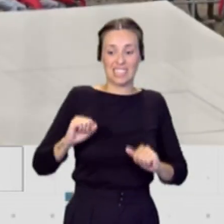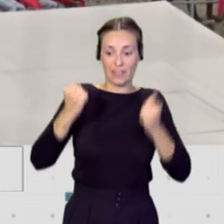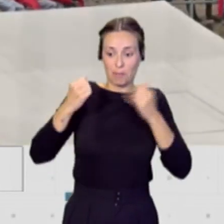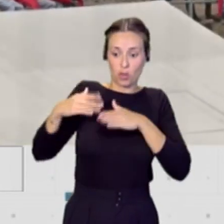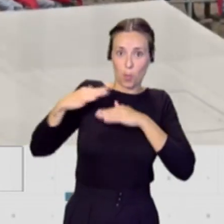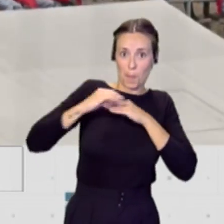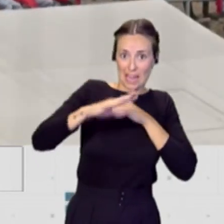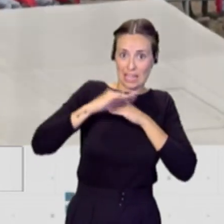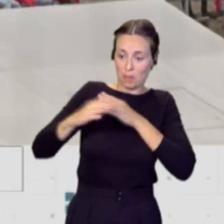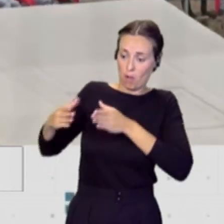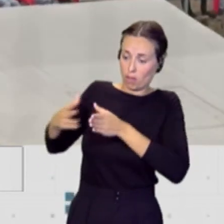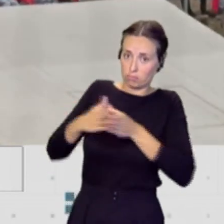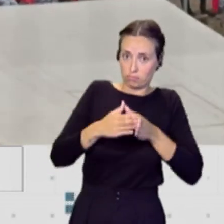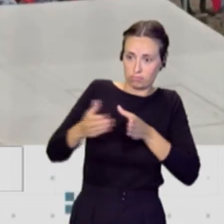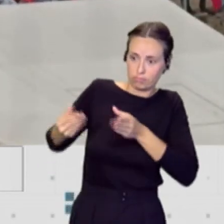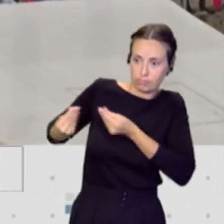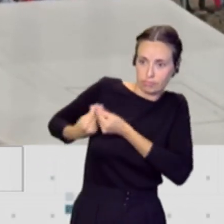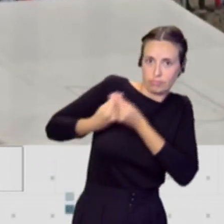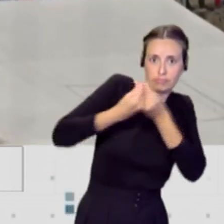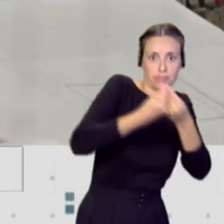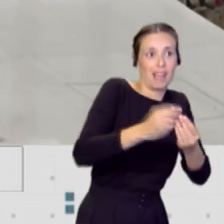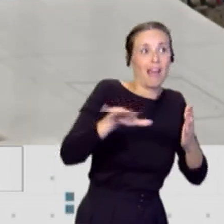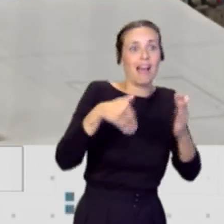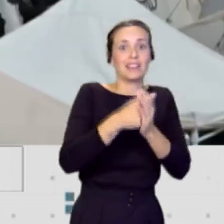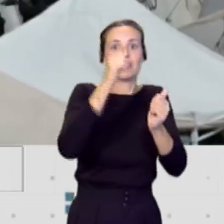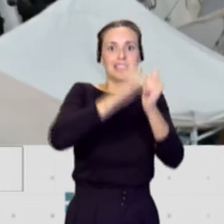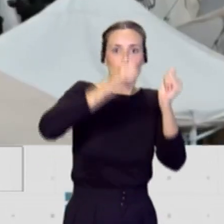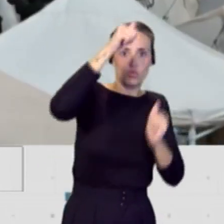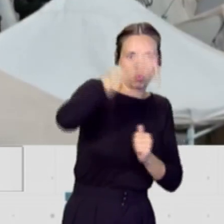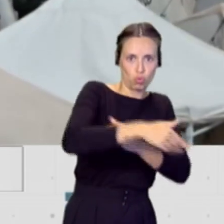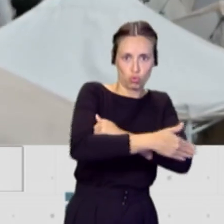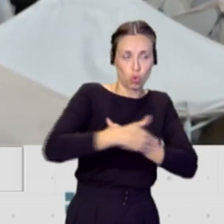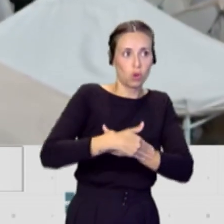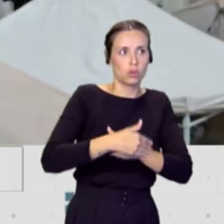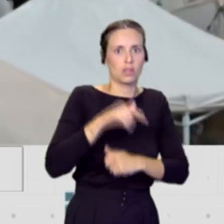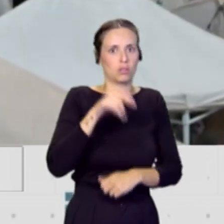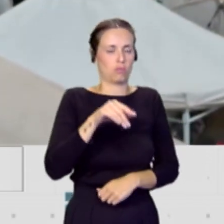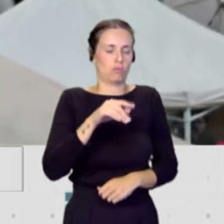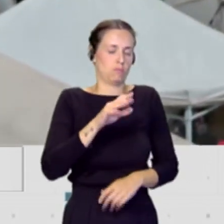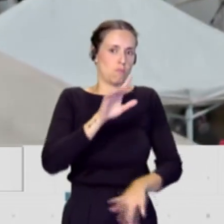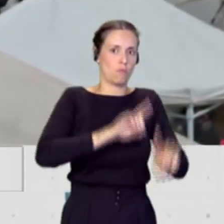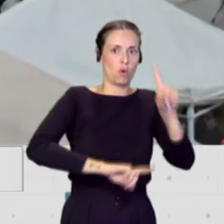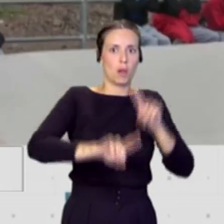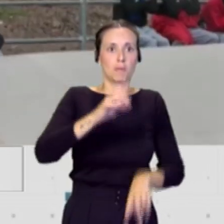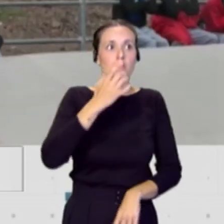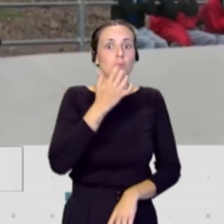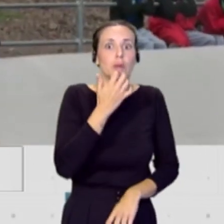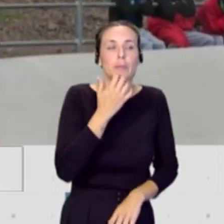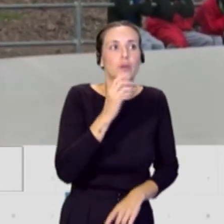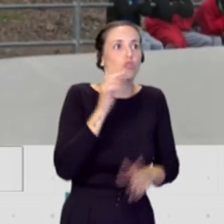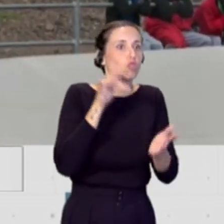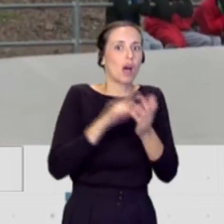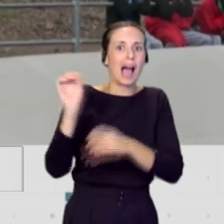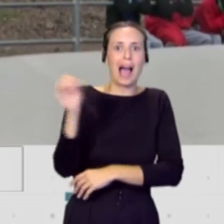al puerto de la Restinga. Esto es una dificultad añadida cuando llega una persona con quizá un estado de extrema gravedad a la hora de movilizar una ambulancia.